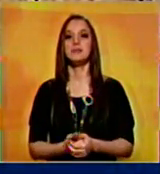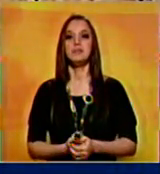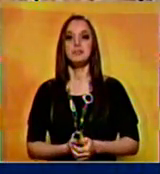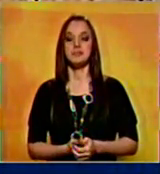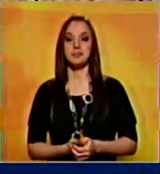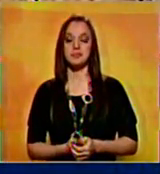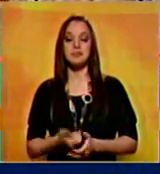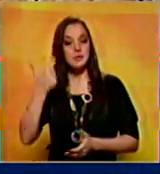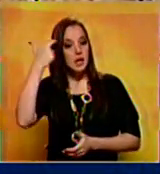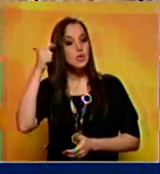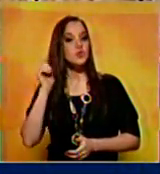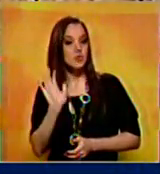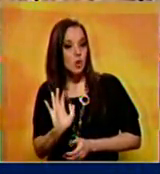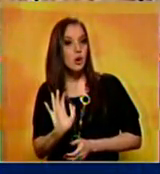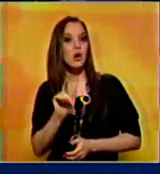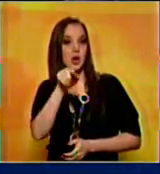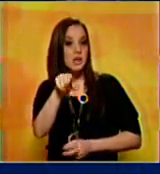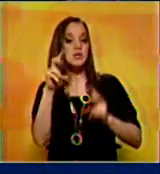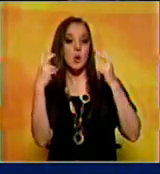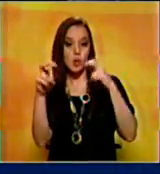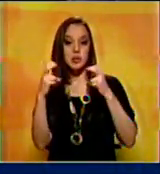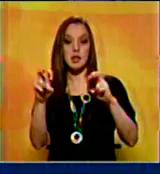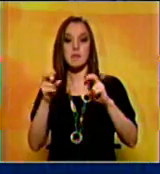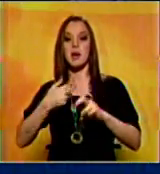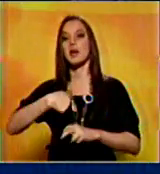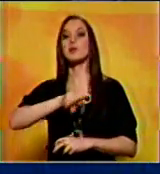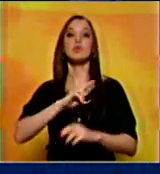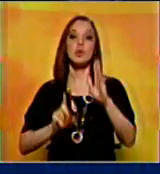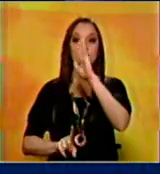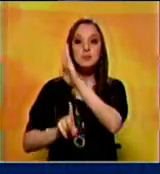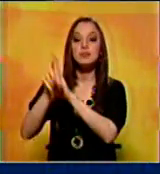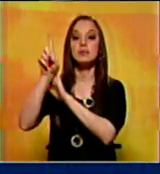y creo que ese es un tema donde podemos también avanzar más.